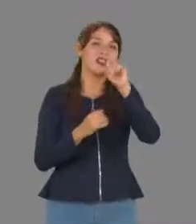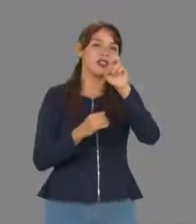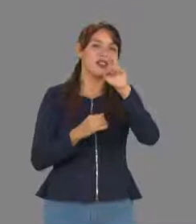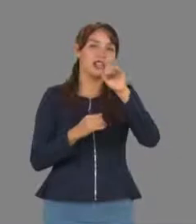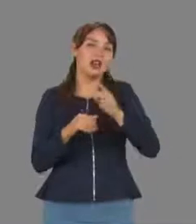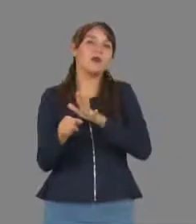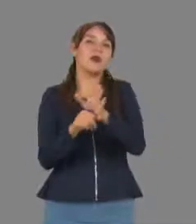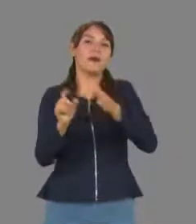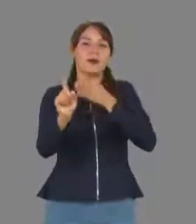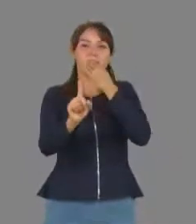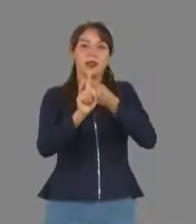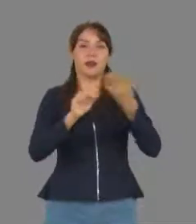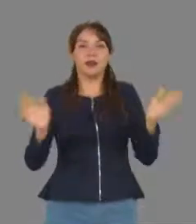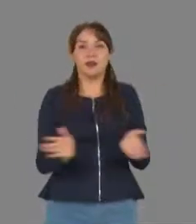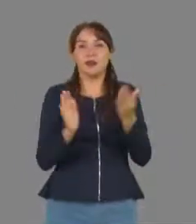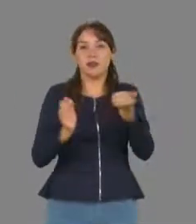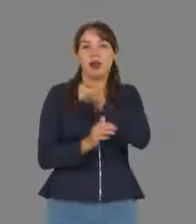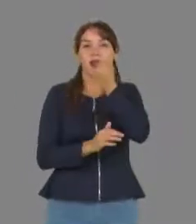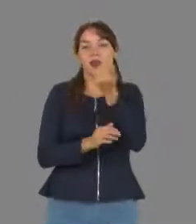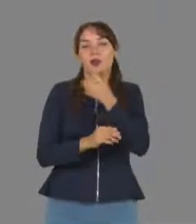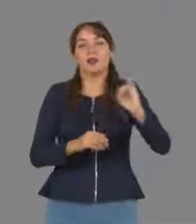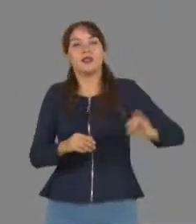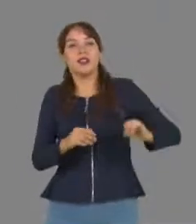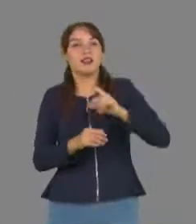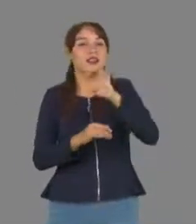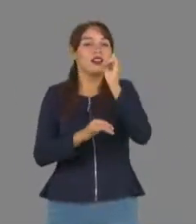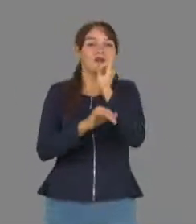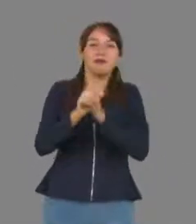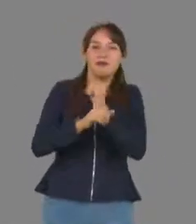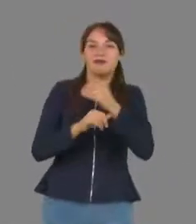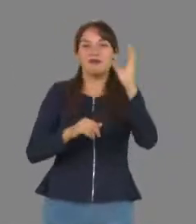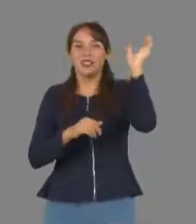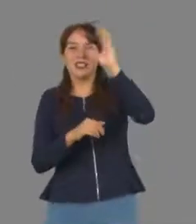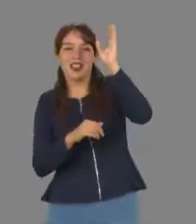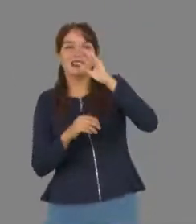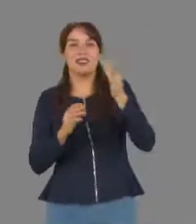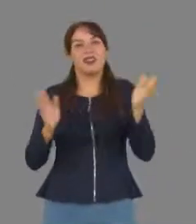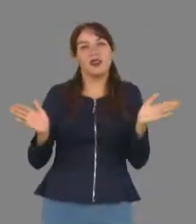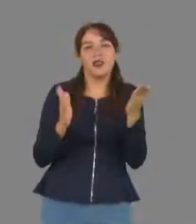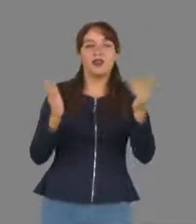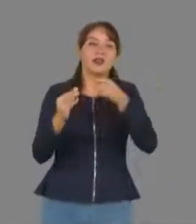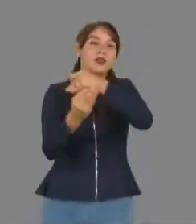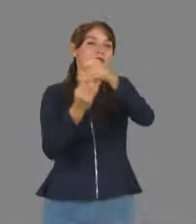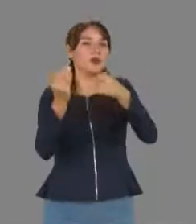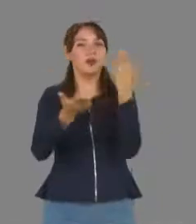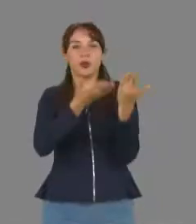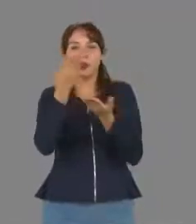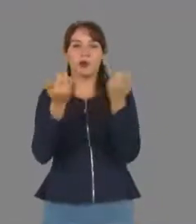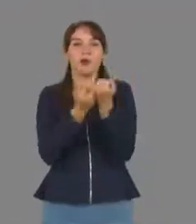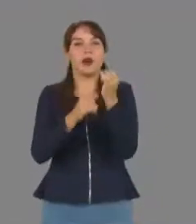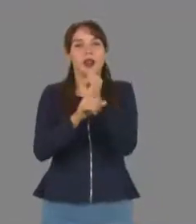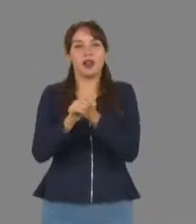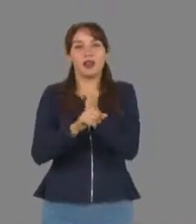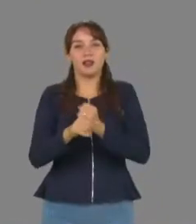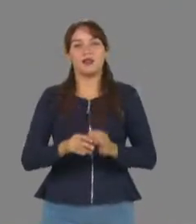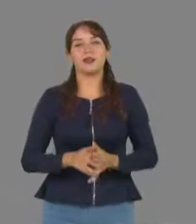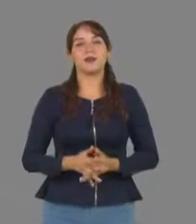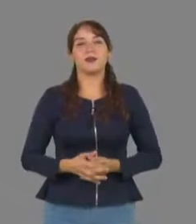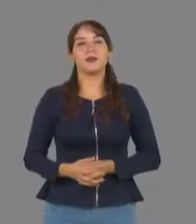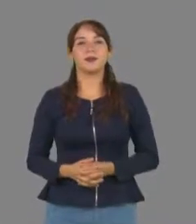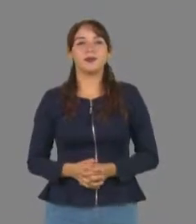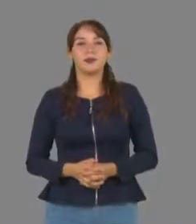como objetivo motivar a los alumnos en el interés por la investigación, promover e impulsar los estudios e investigaciones tempranamente.